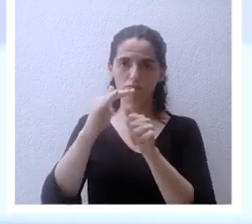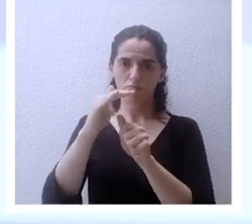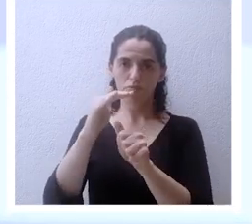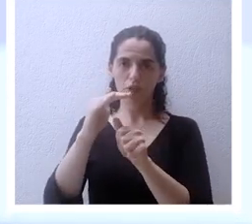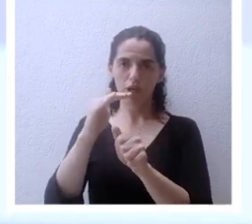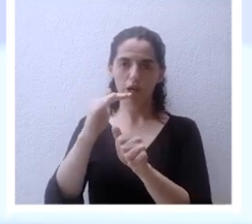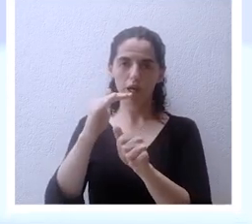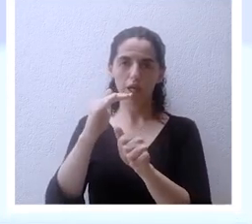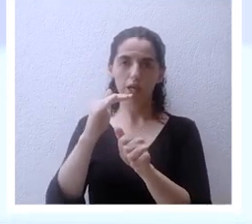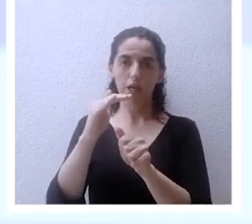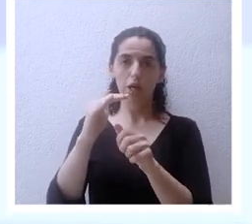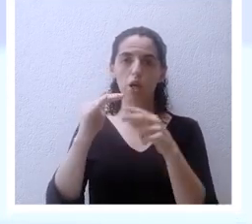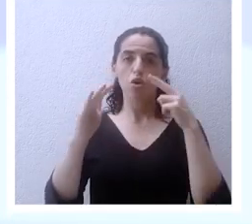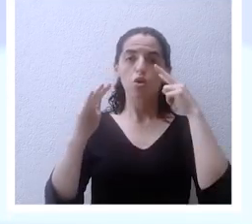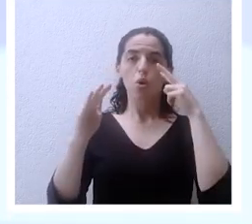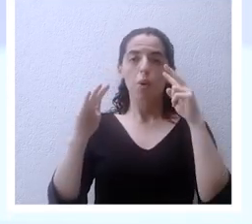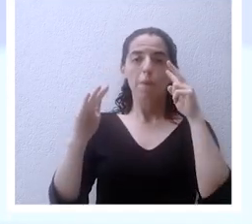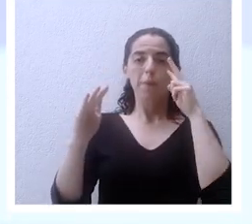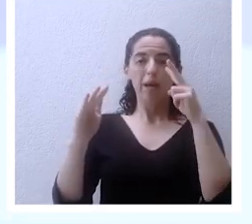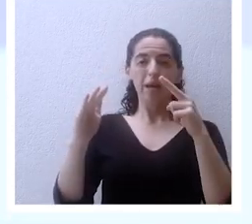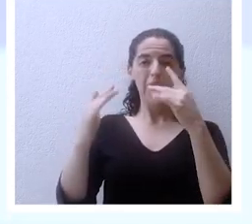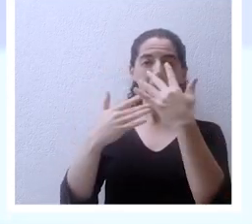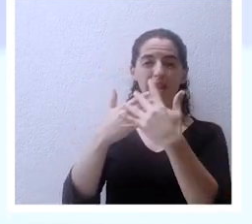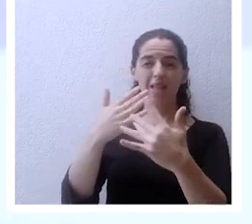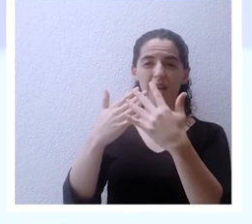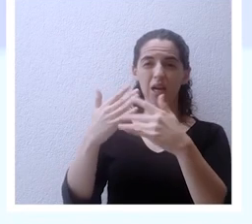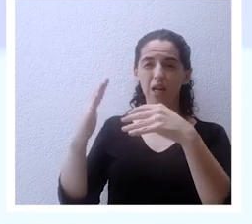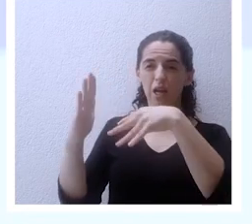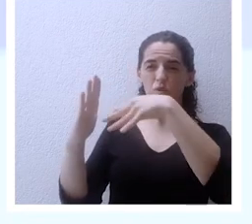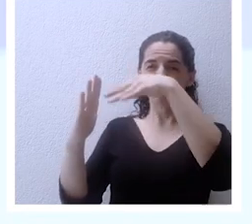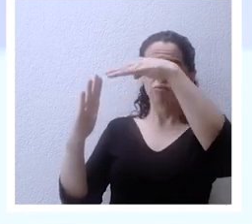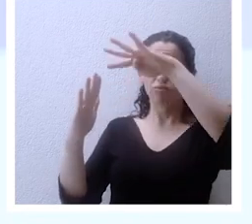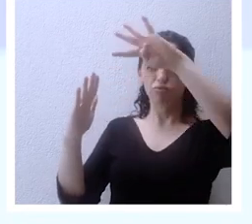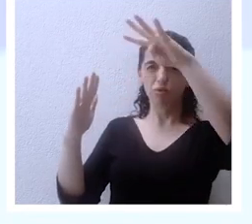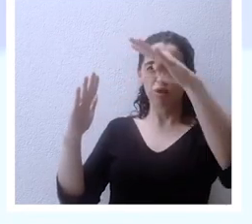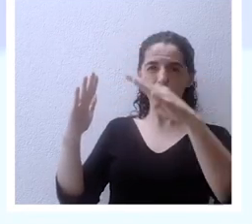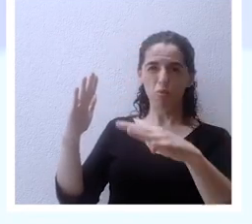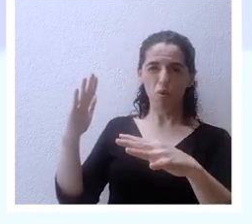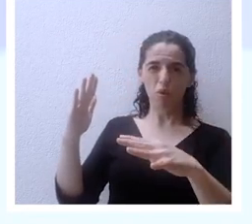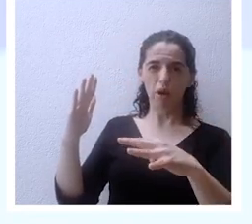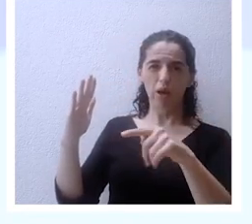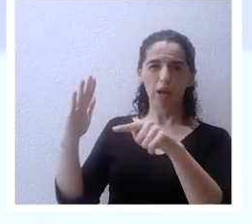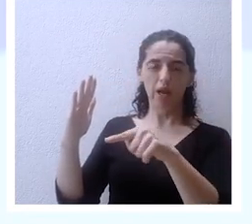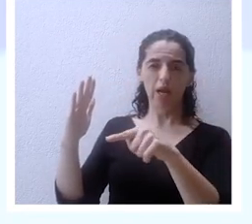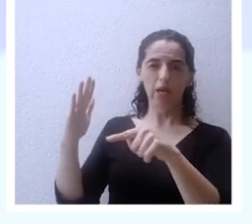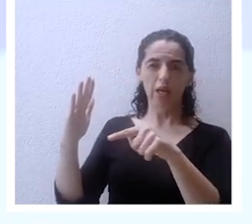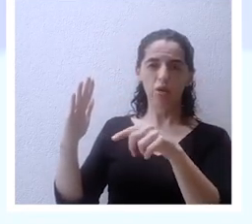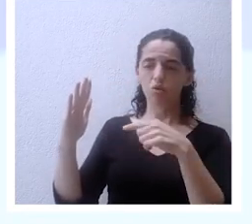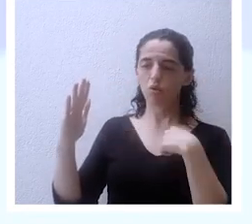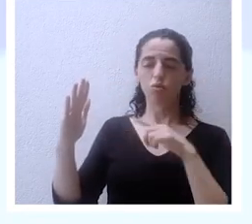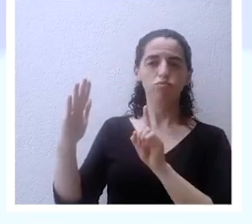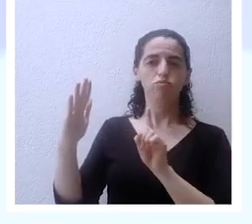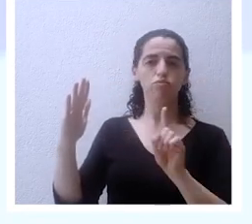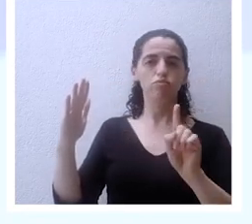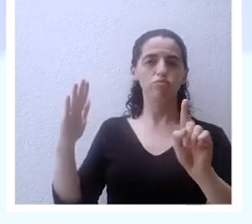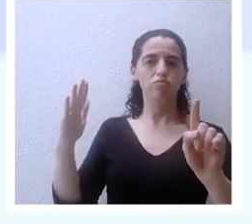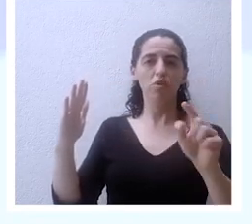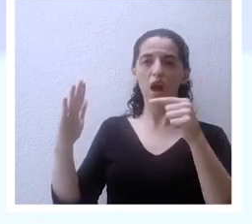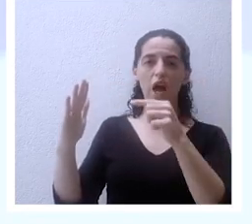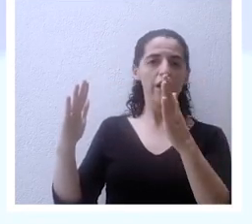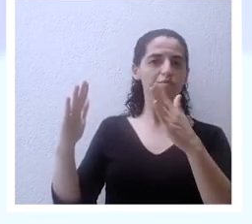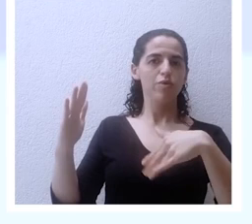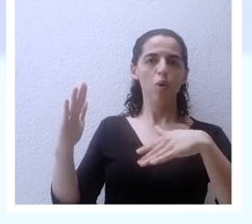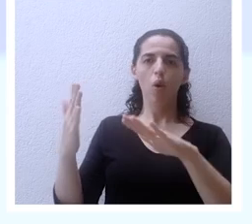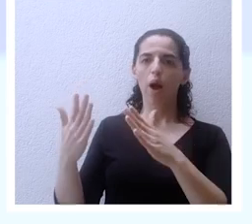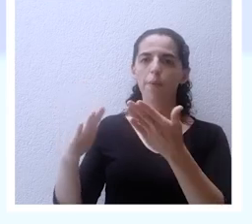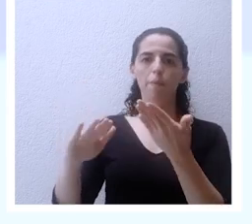veré la sangre y pasaré de vosotros oigan bien y no habrá mortandad no habrá en vosotros